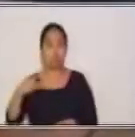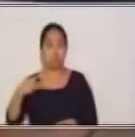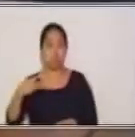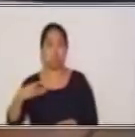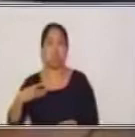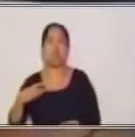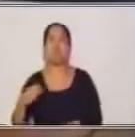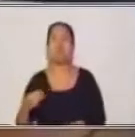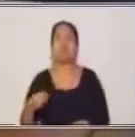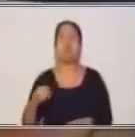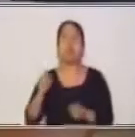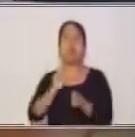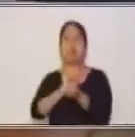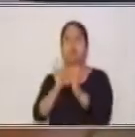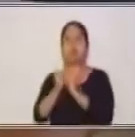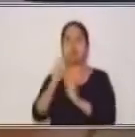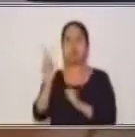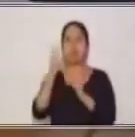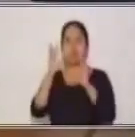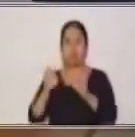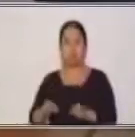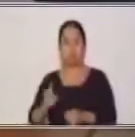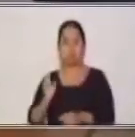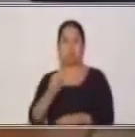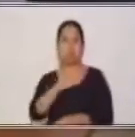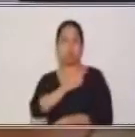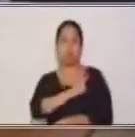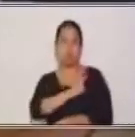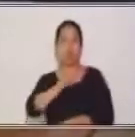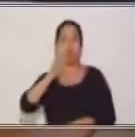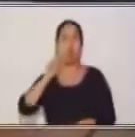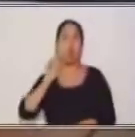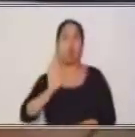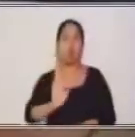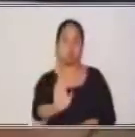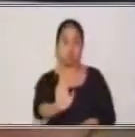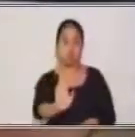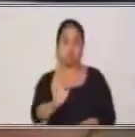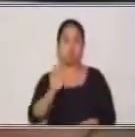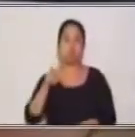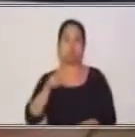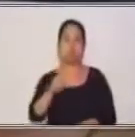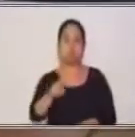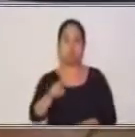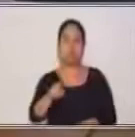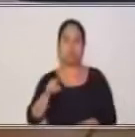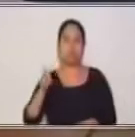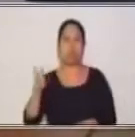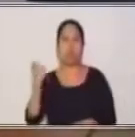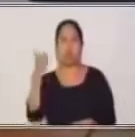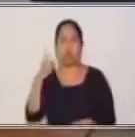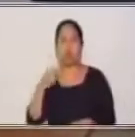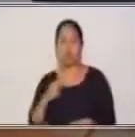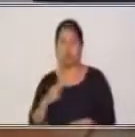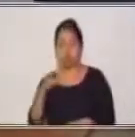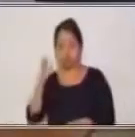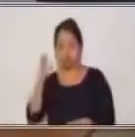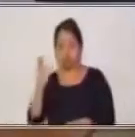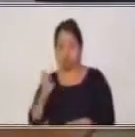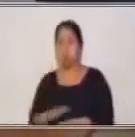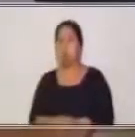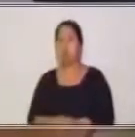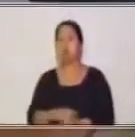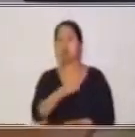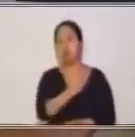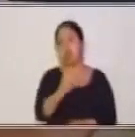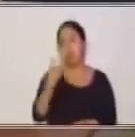persona del singular. El ustedeo, el tuteo y el voceo. Cada una tiene sus